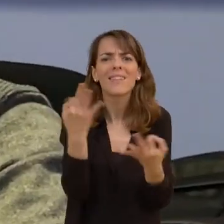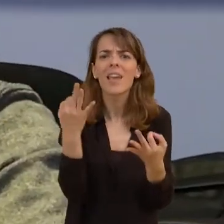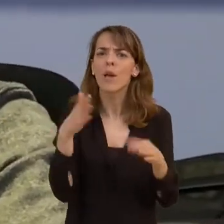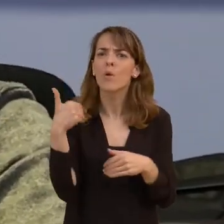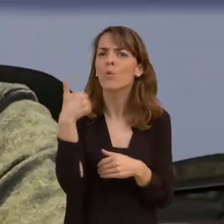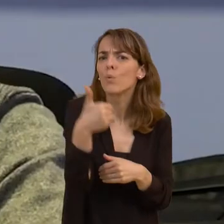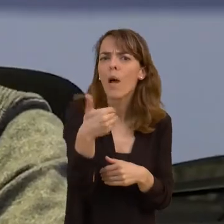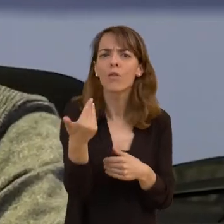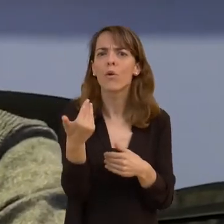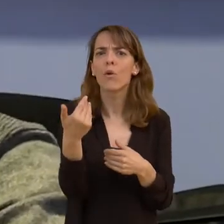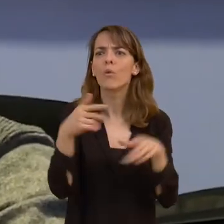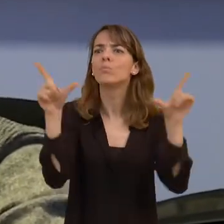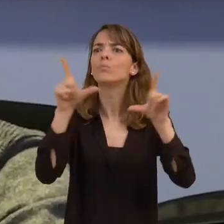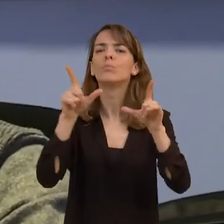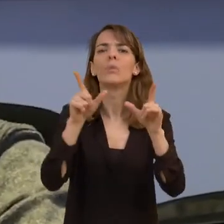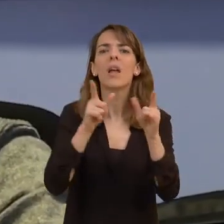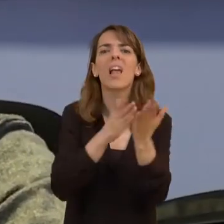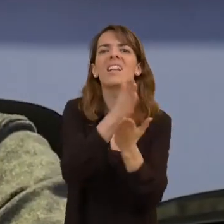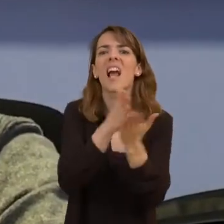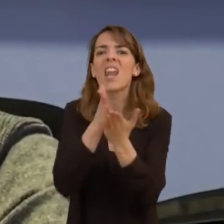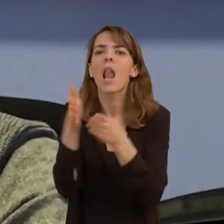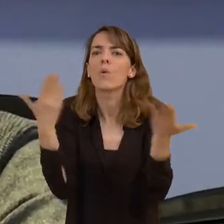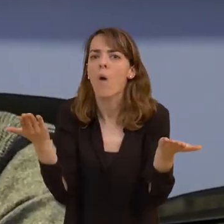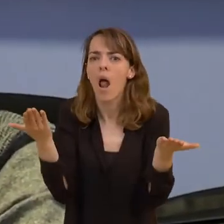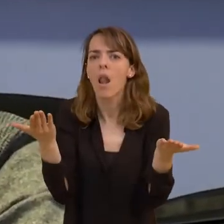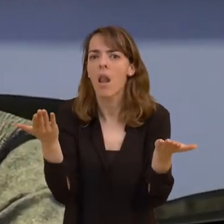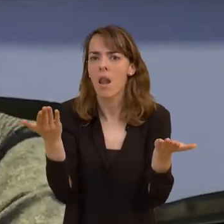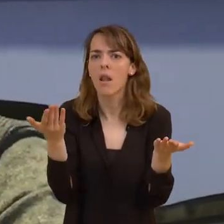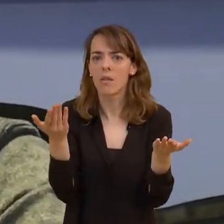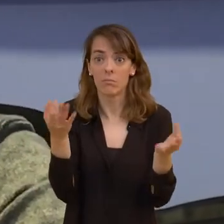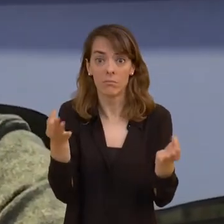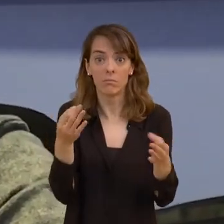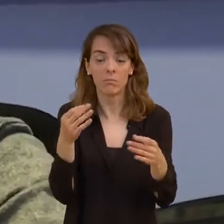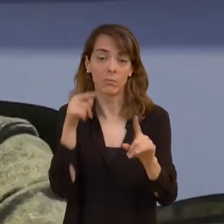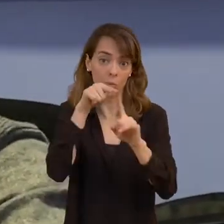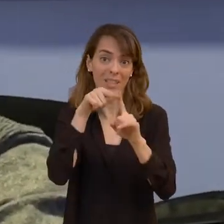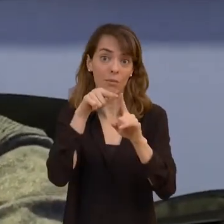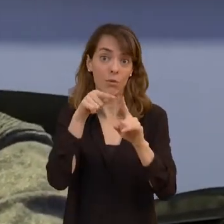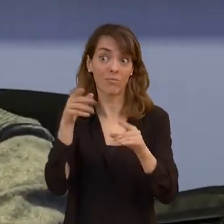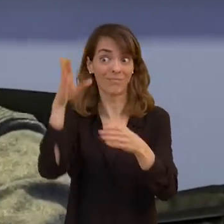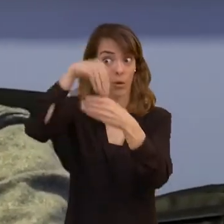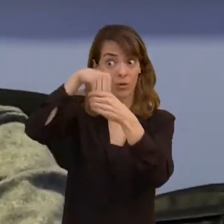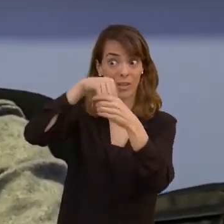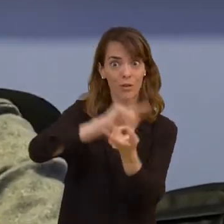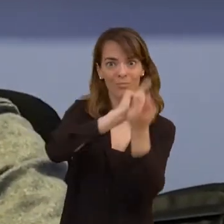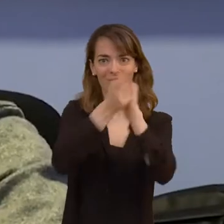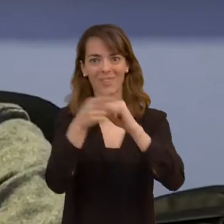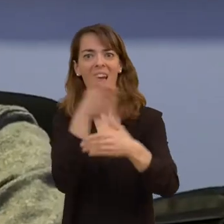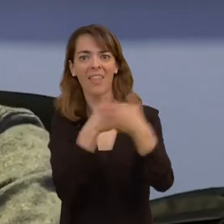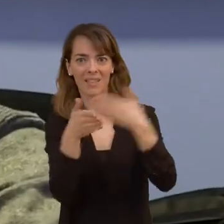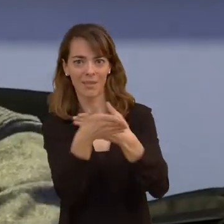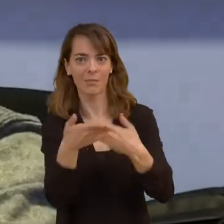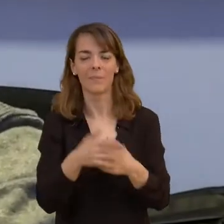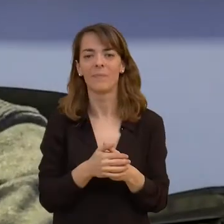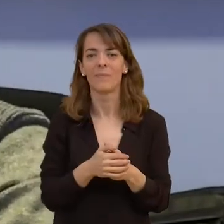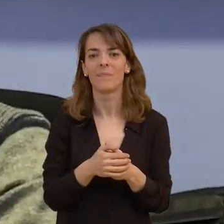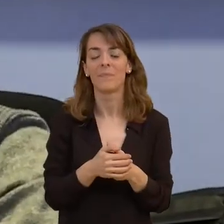subtitular, cuándo lo tiene que subtitular y sobre todo en qué canales tiene que subtitular o hacer accesible este contenido